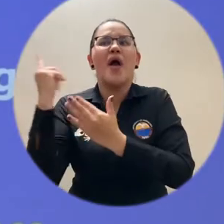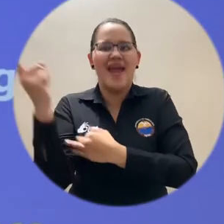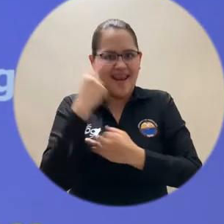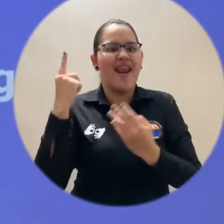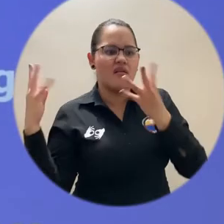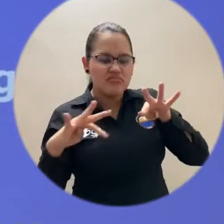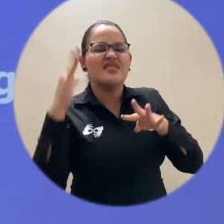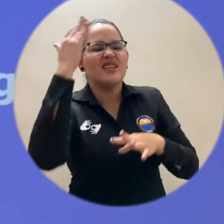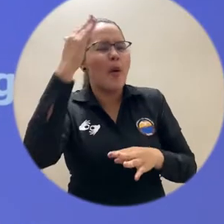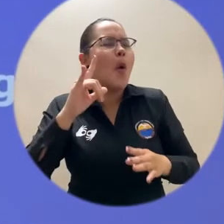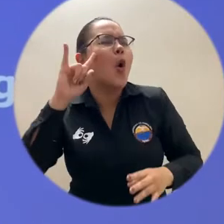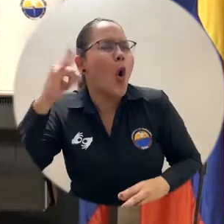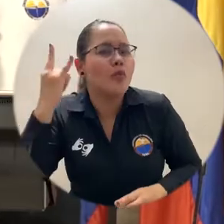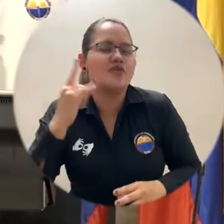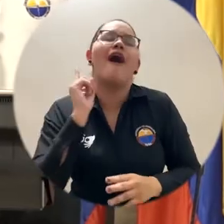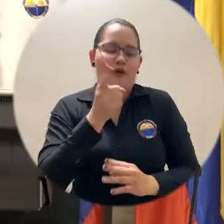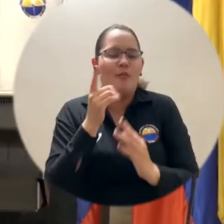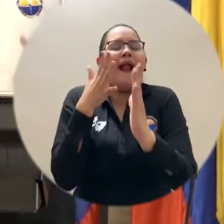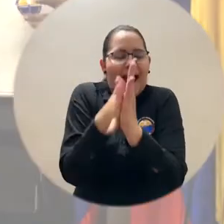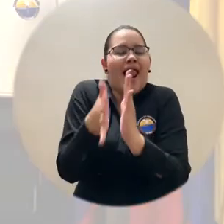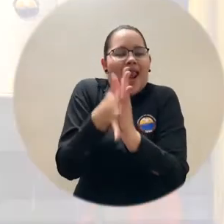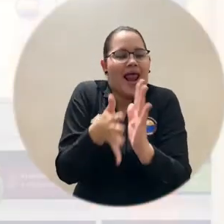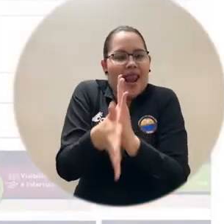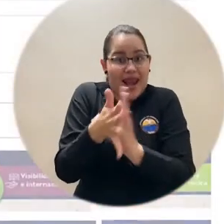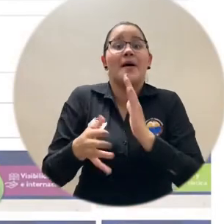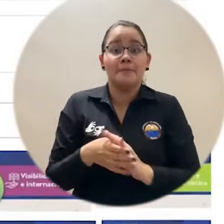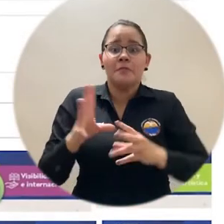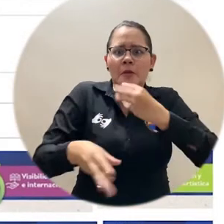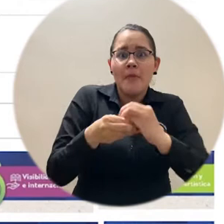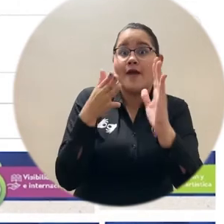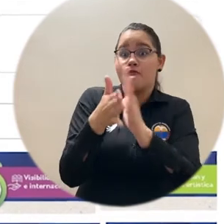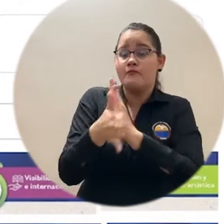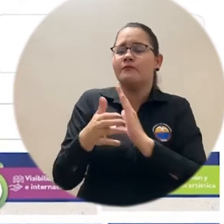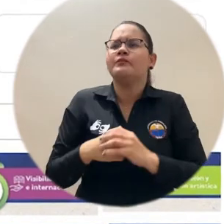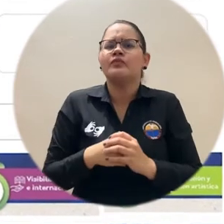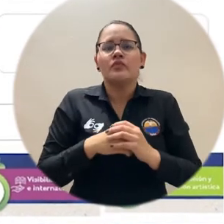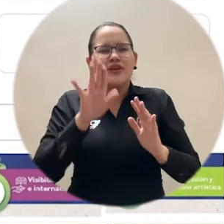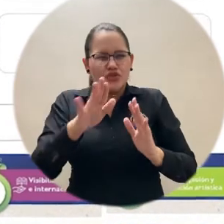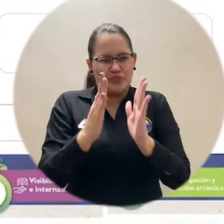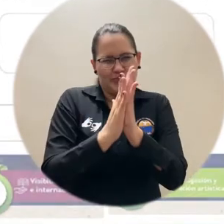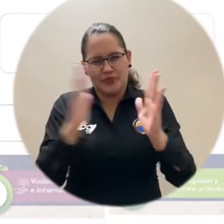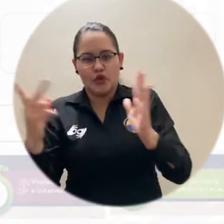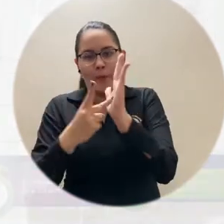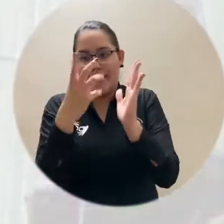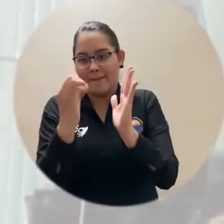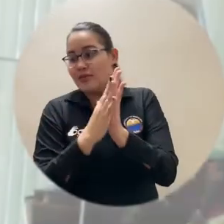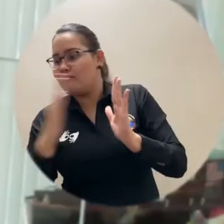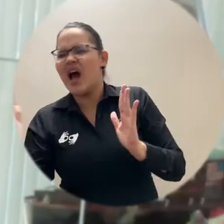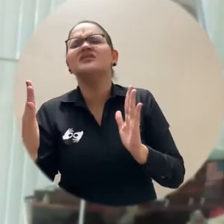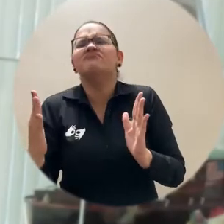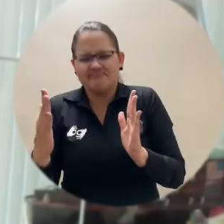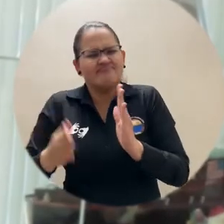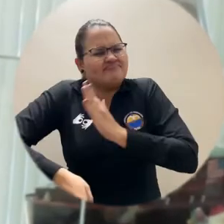en estos cuatro años. Además, planteó la hoja de ruta para seguir avanzando en una segunda temporada de rectoría. Por ese